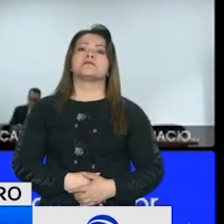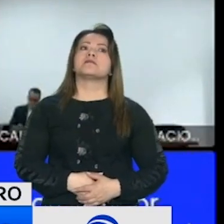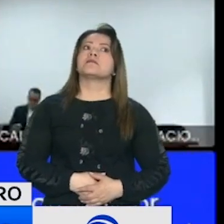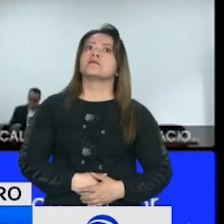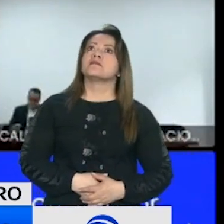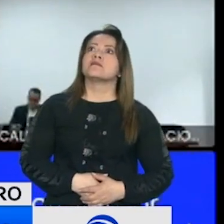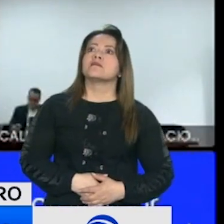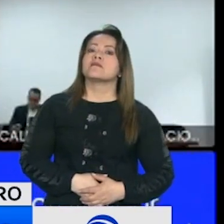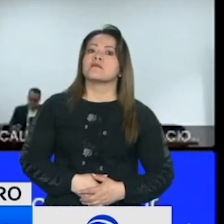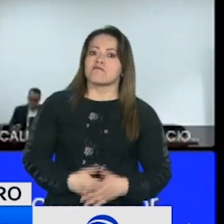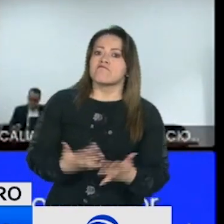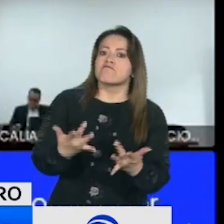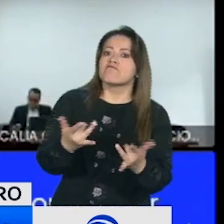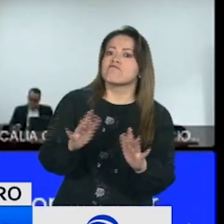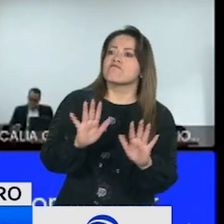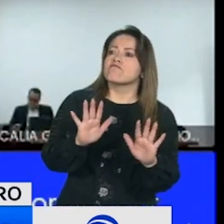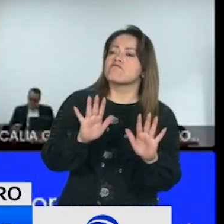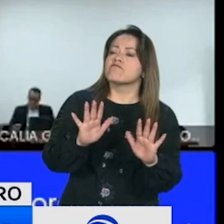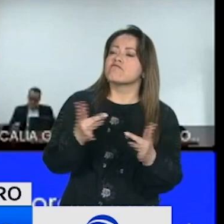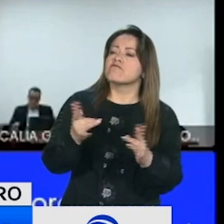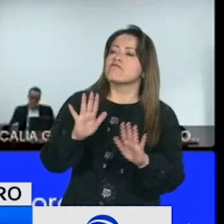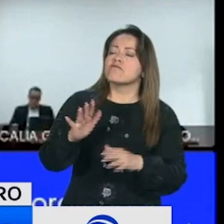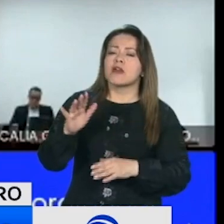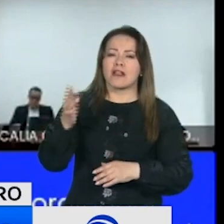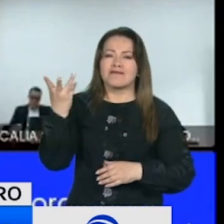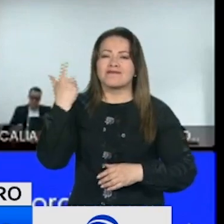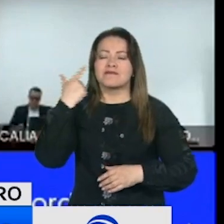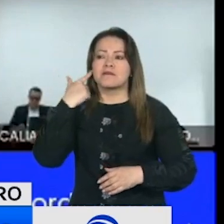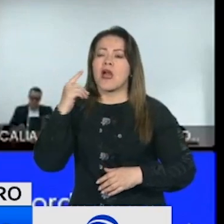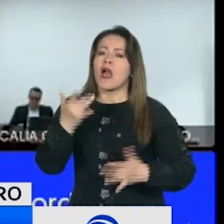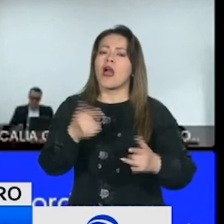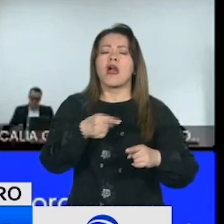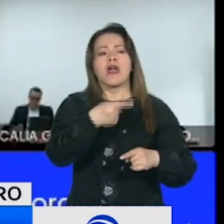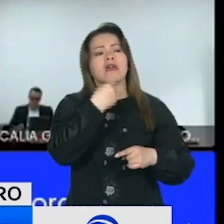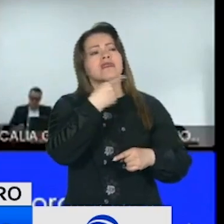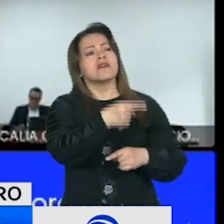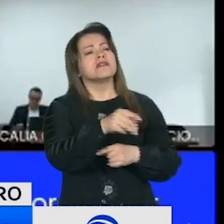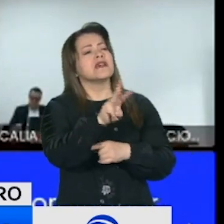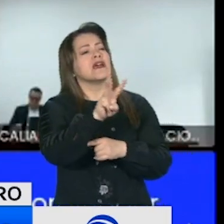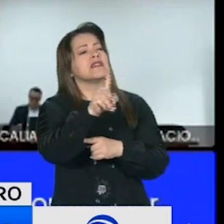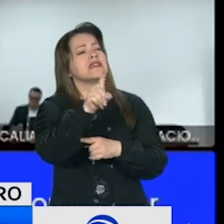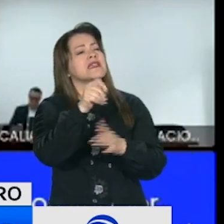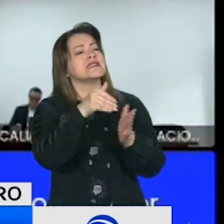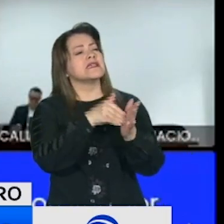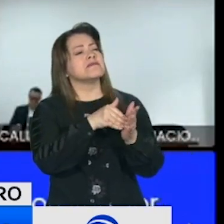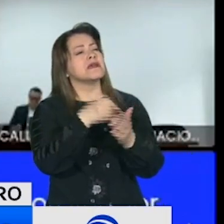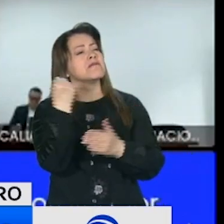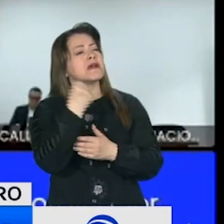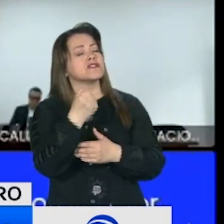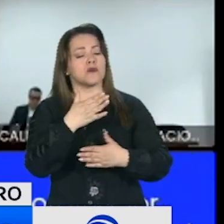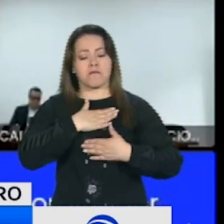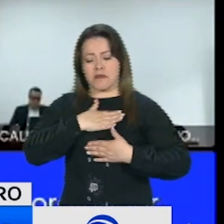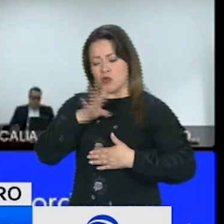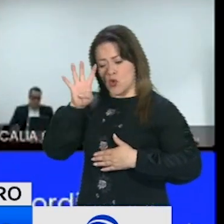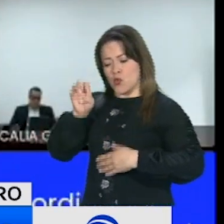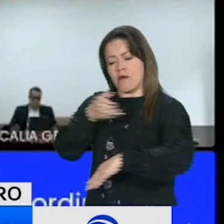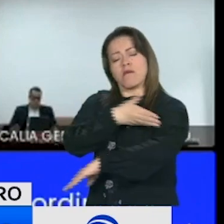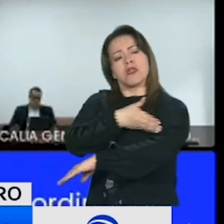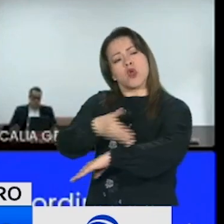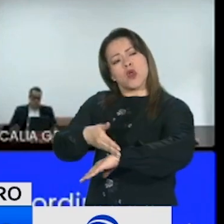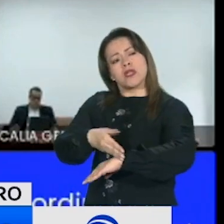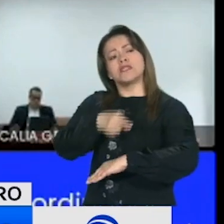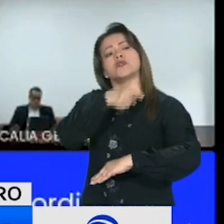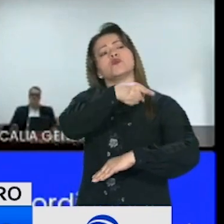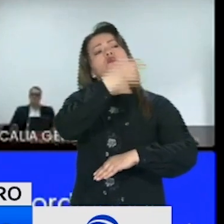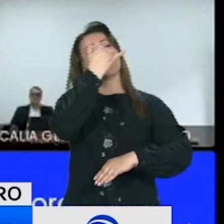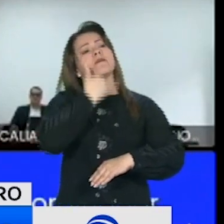Espérate, que estoy viendo una inconsistencia ahí. Se equivocó, el tuyo dice treinta y seis mil pesos. El mío dice nueve millones, o sea que el tuyo